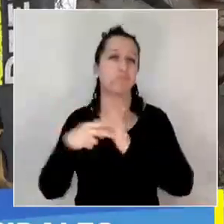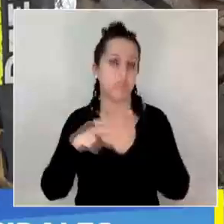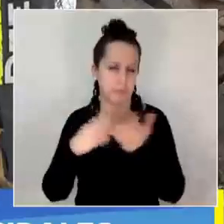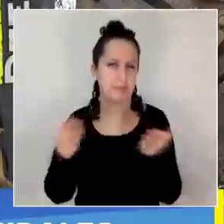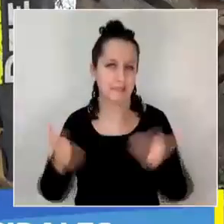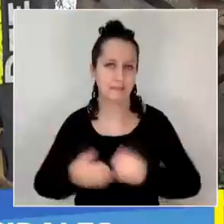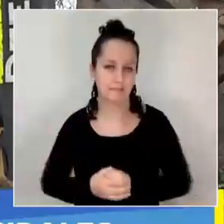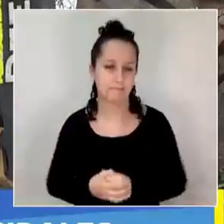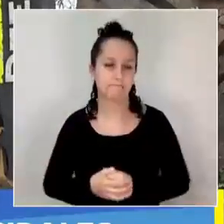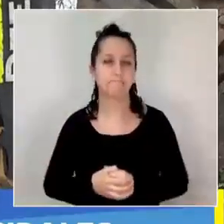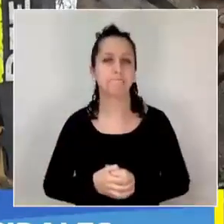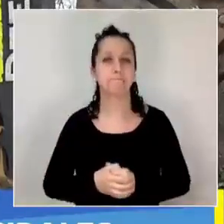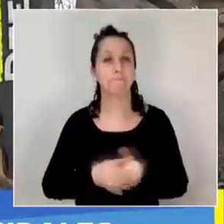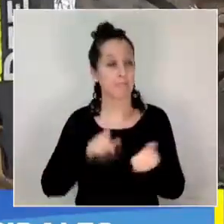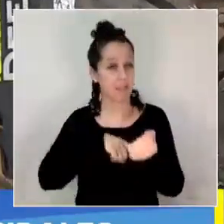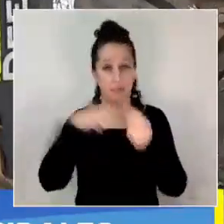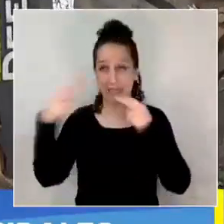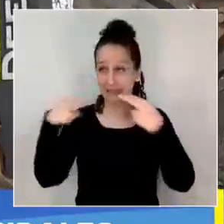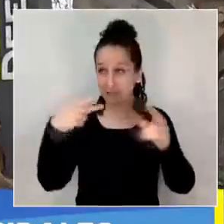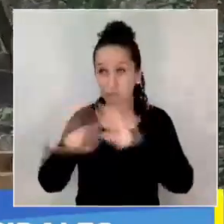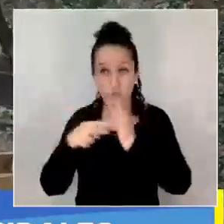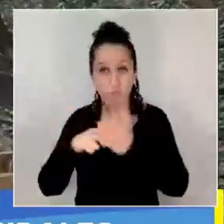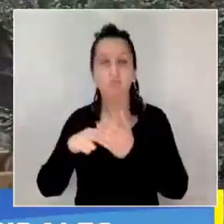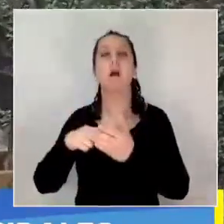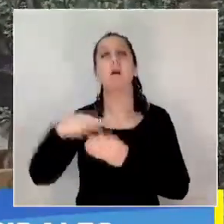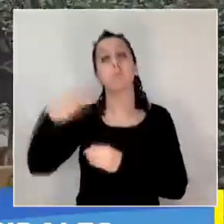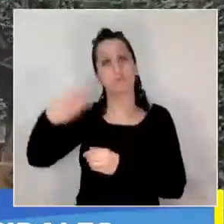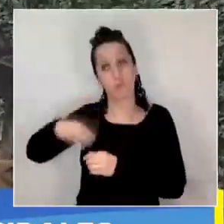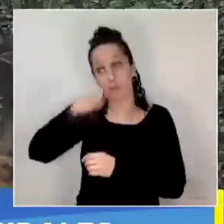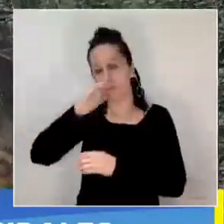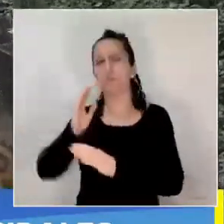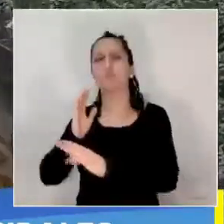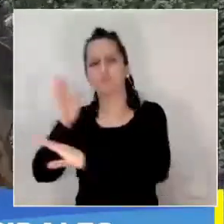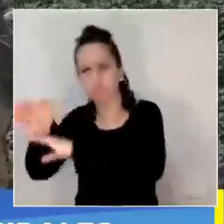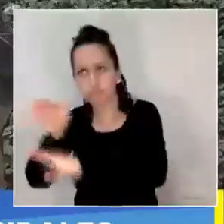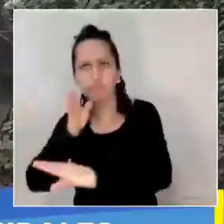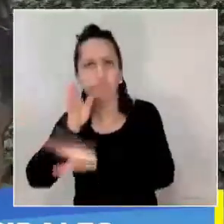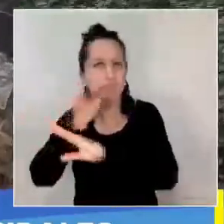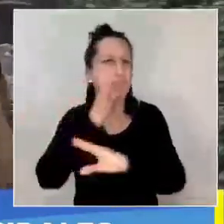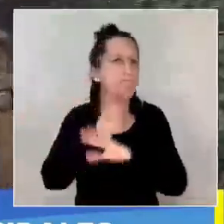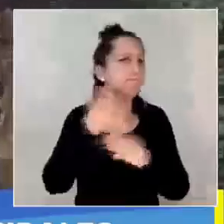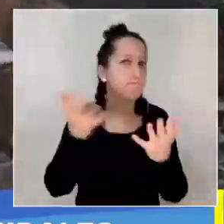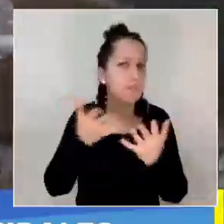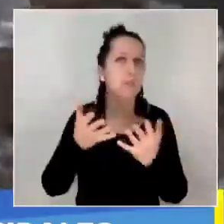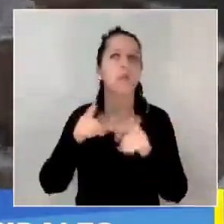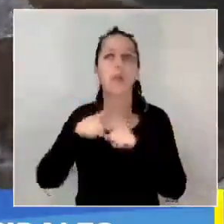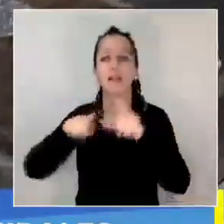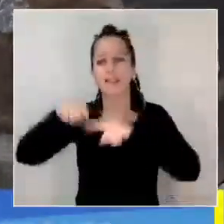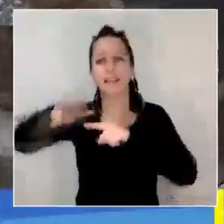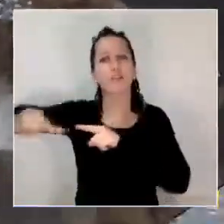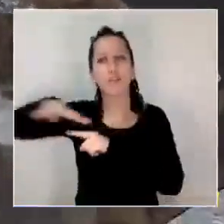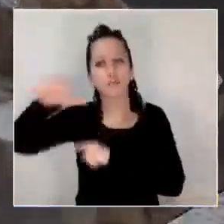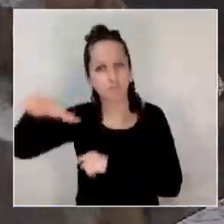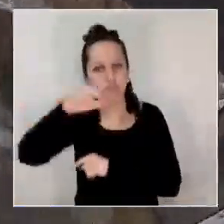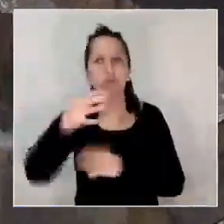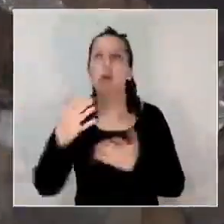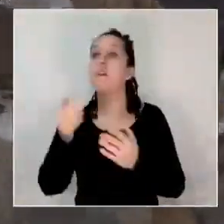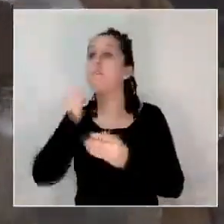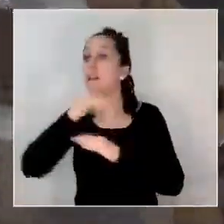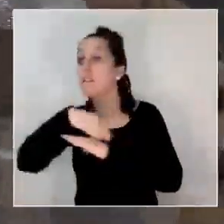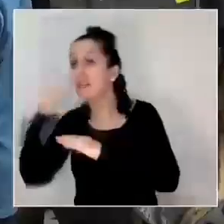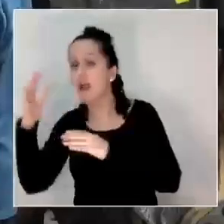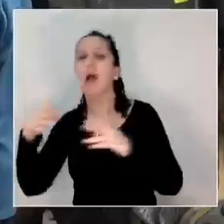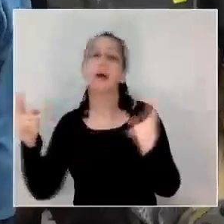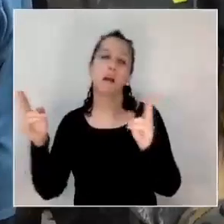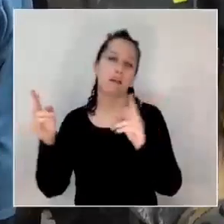Las familias afectadas fueron atendidas por funcionarios asignados a cada territorio con entrega de materiales de la Unidad